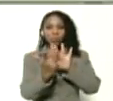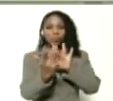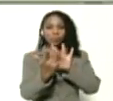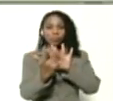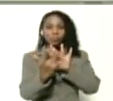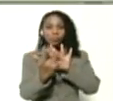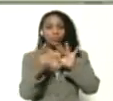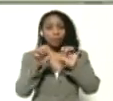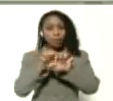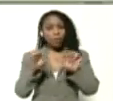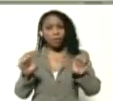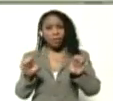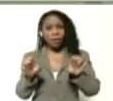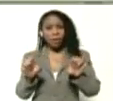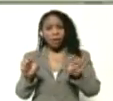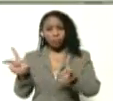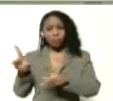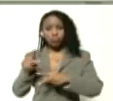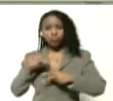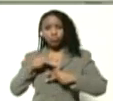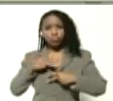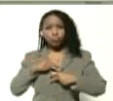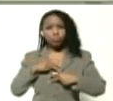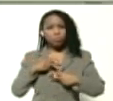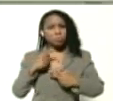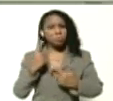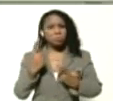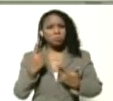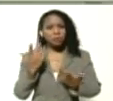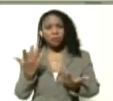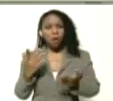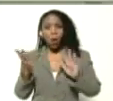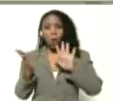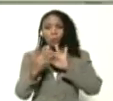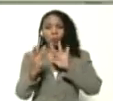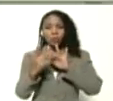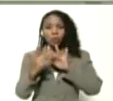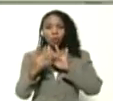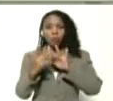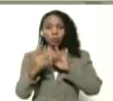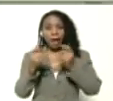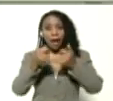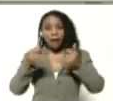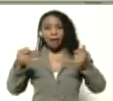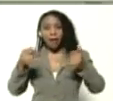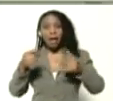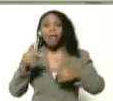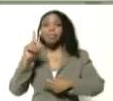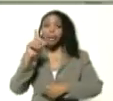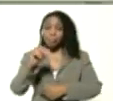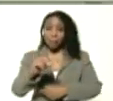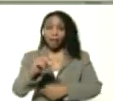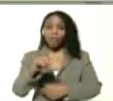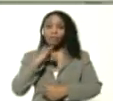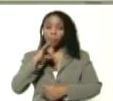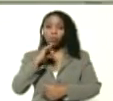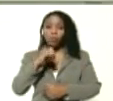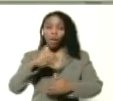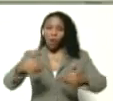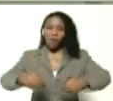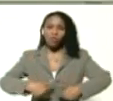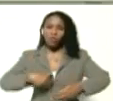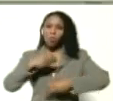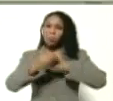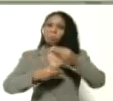educativa, asumimos, una conexión online, pero también, nos nutrimos, de los esfuerzos, que se